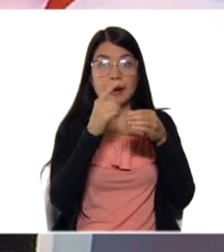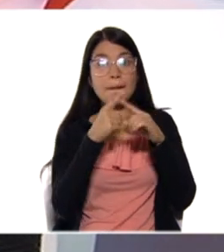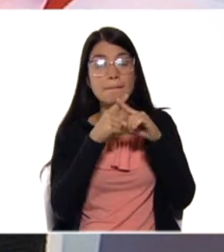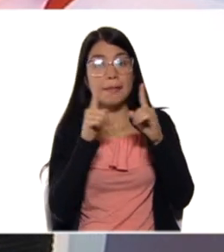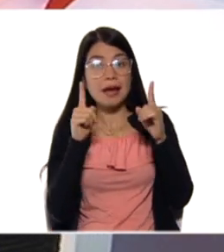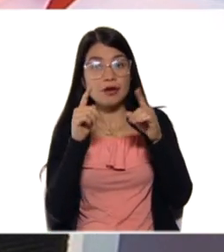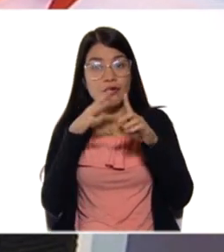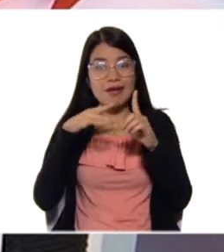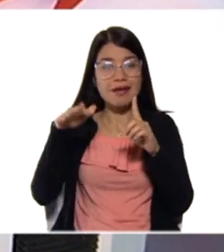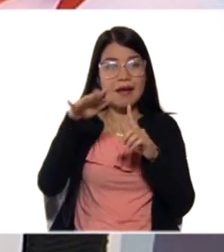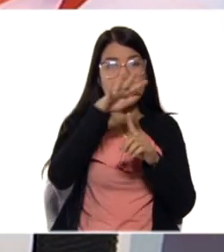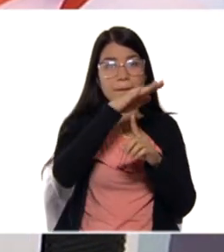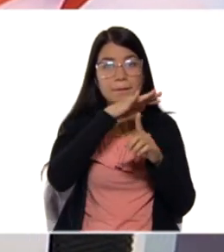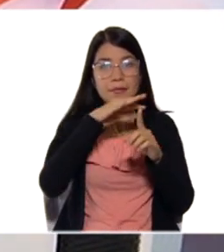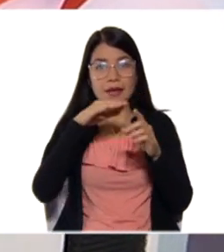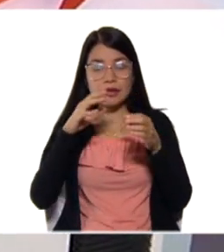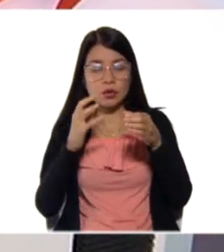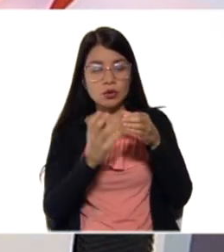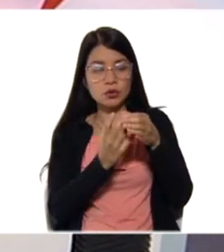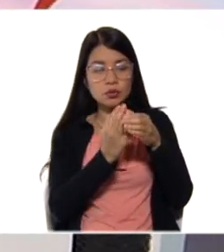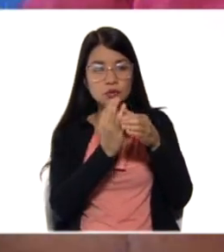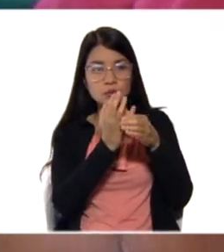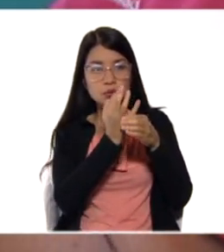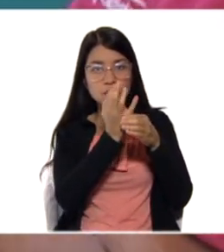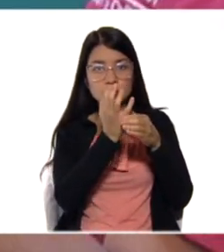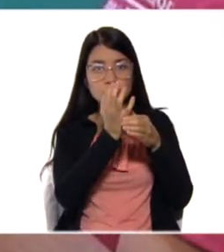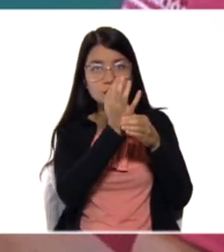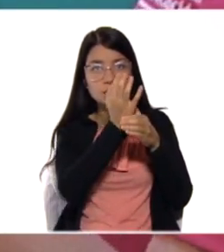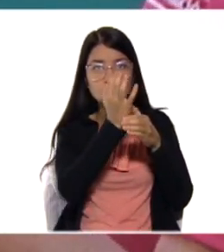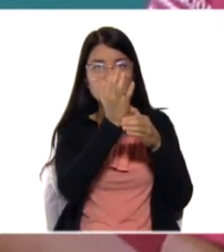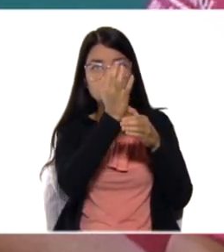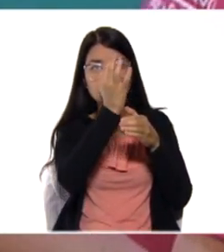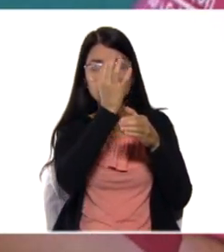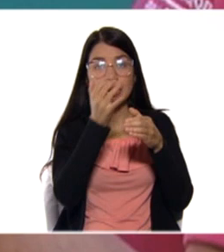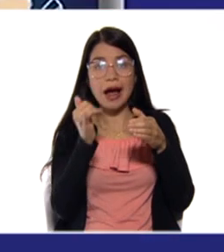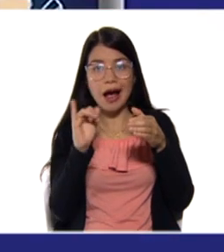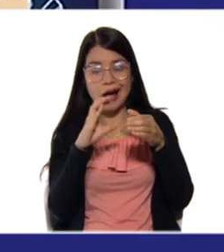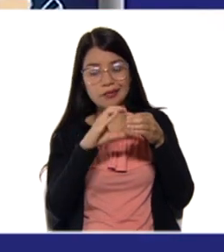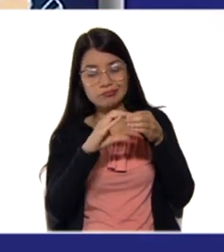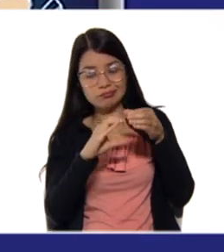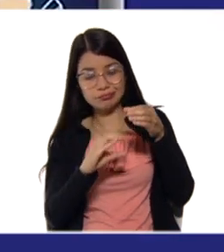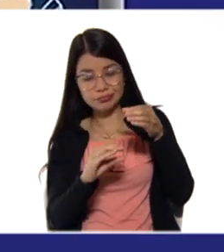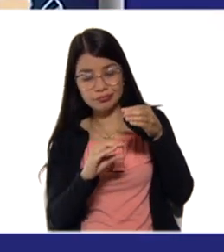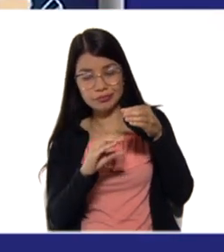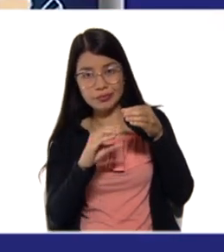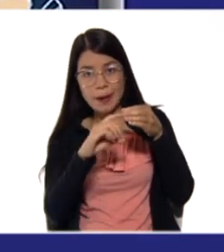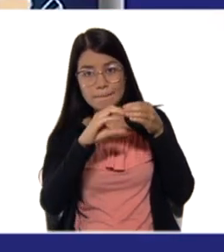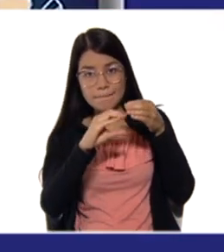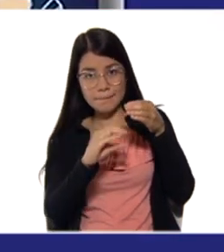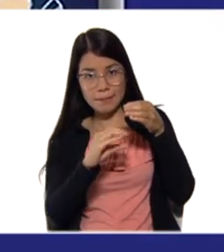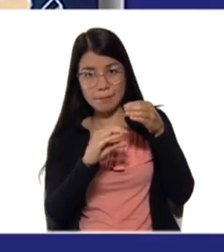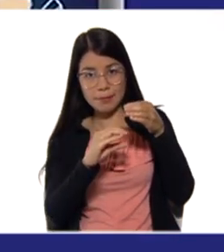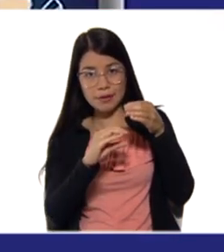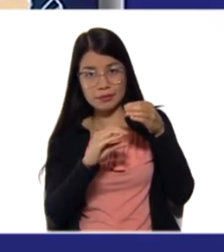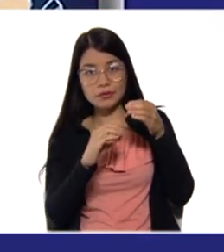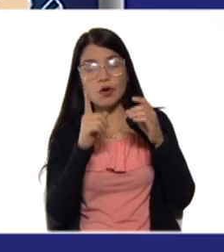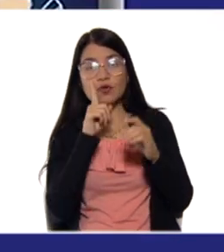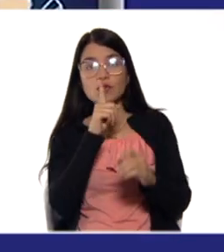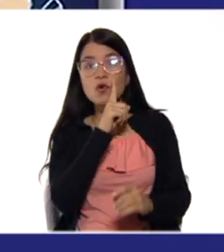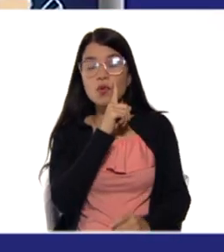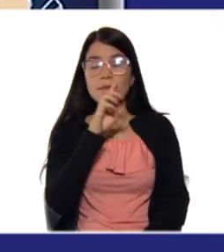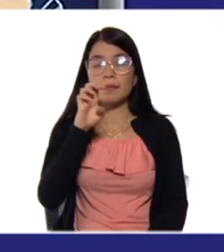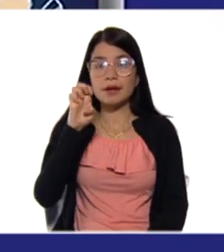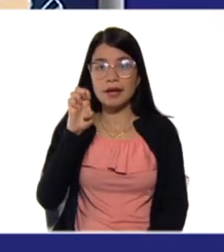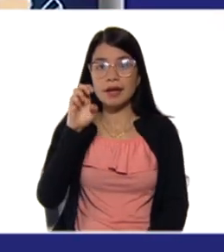entorno y en los productos tenga una cantidad de energía menor. Es por eso que la llamamos exotérmica,